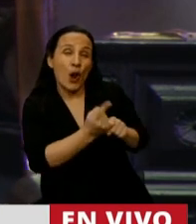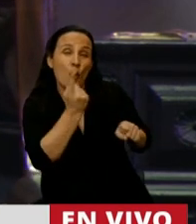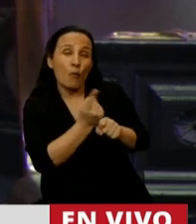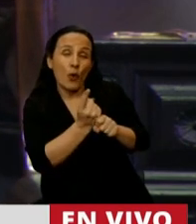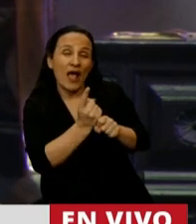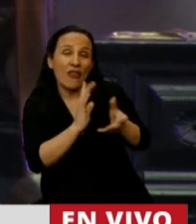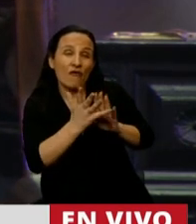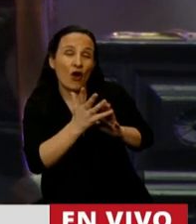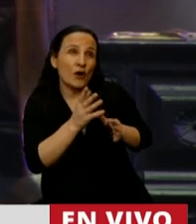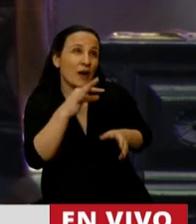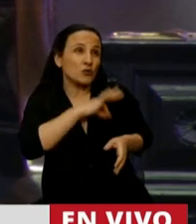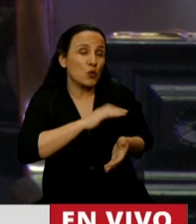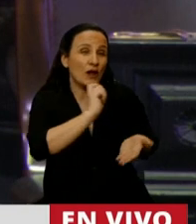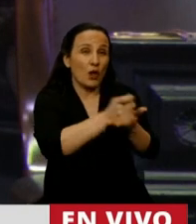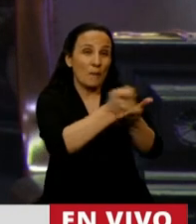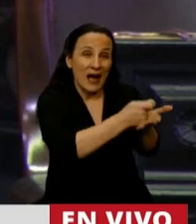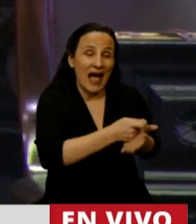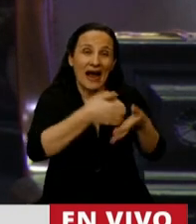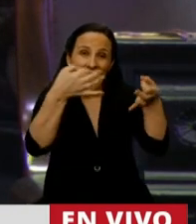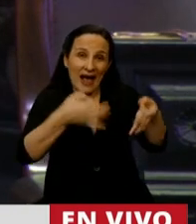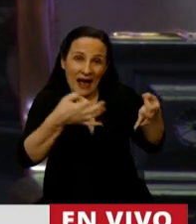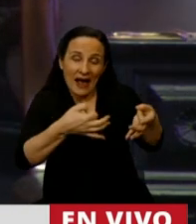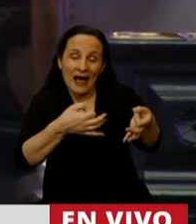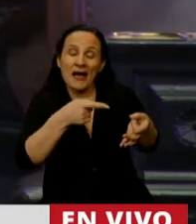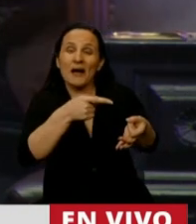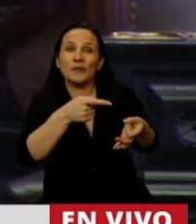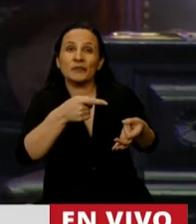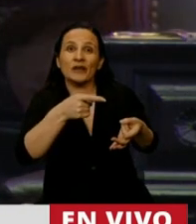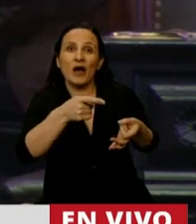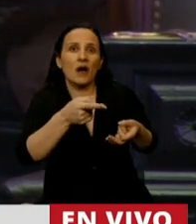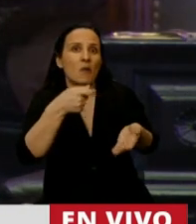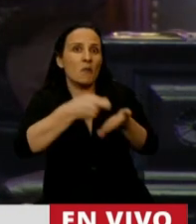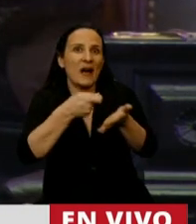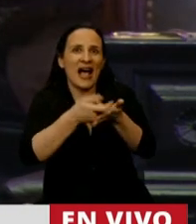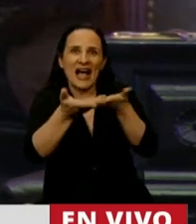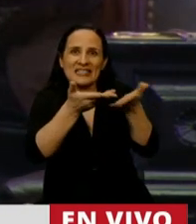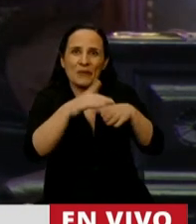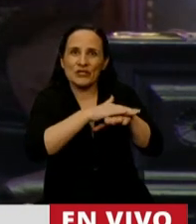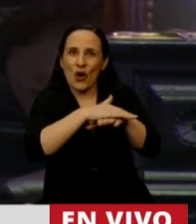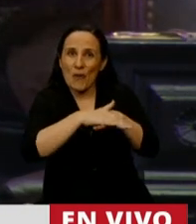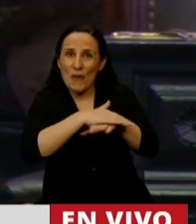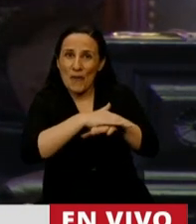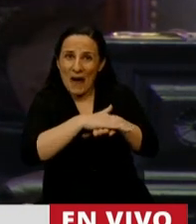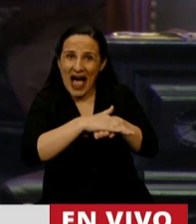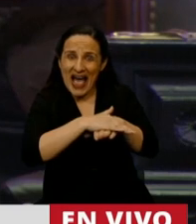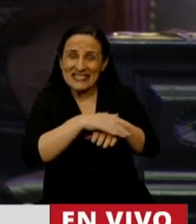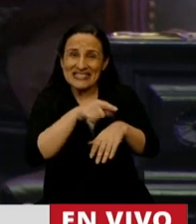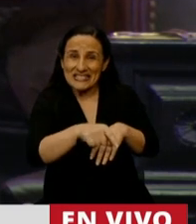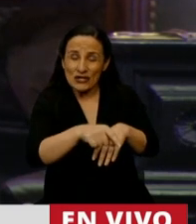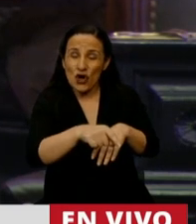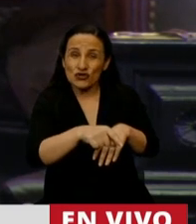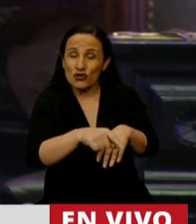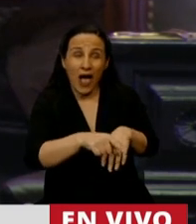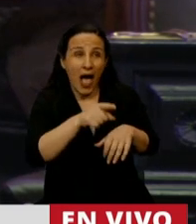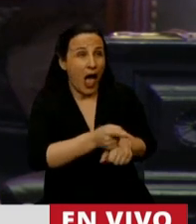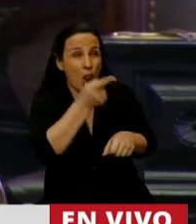asegurar el pago de salarios y de asegurar el pago de los servicios básicos, de prestar los servicios